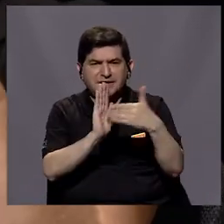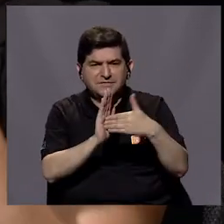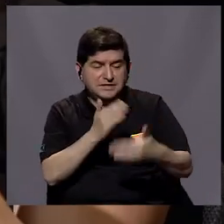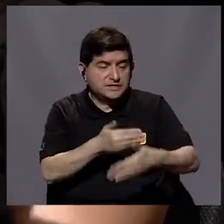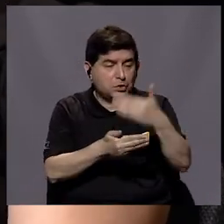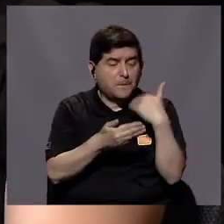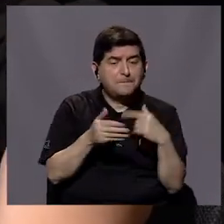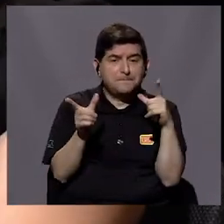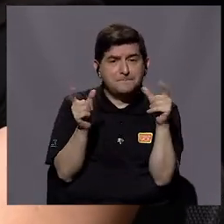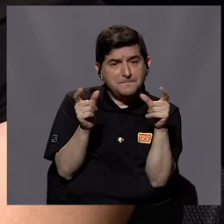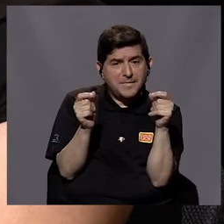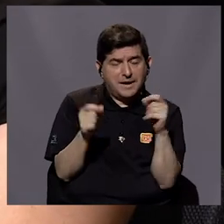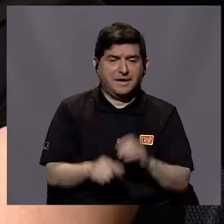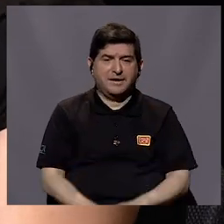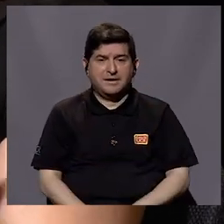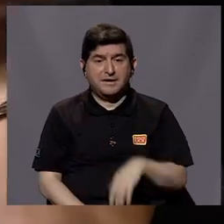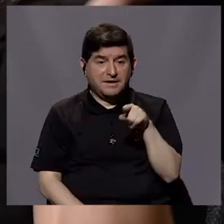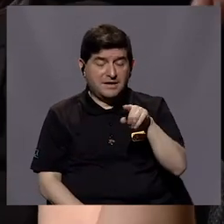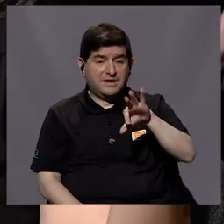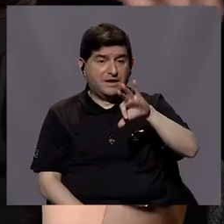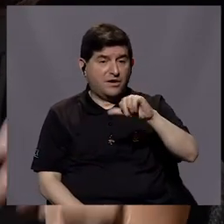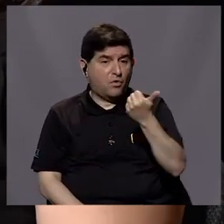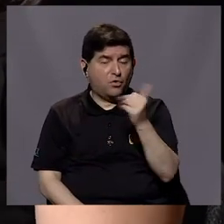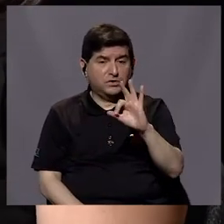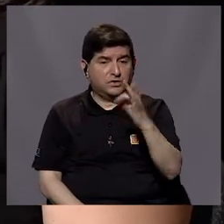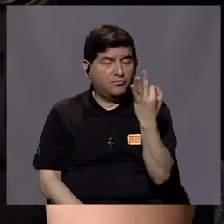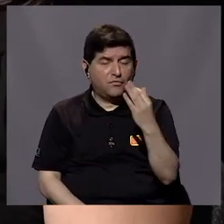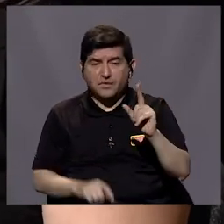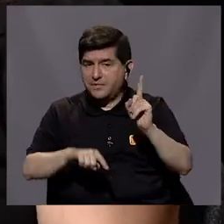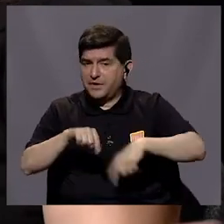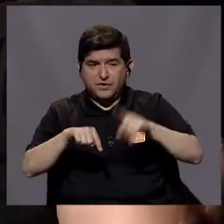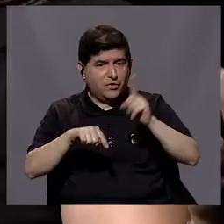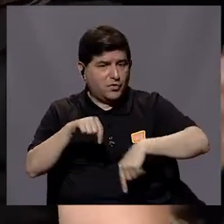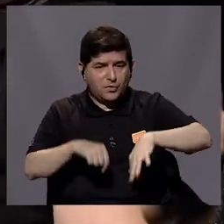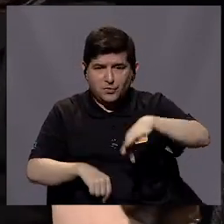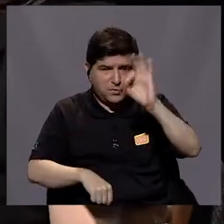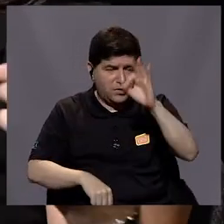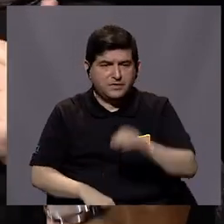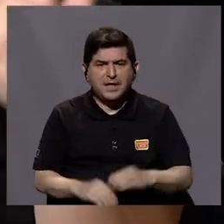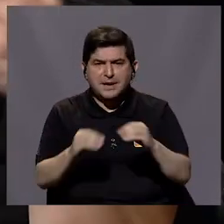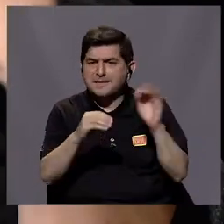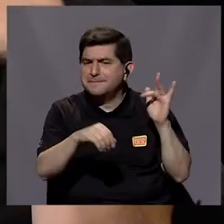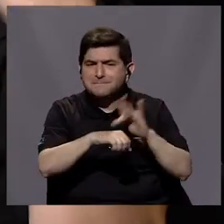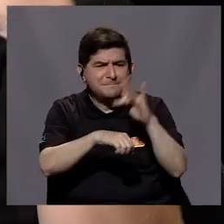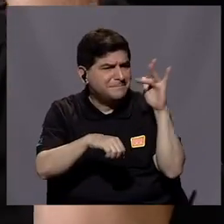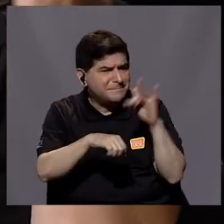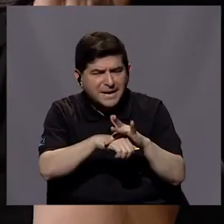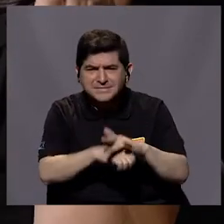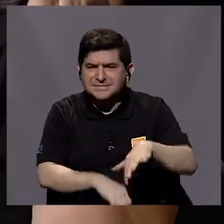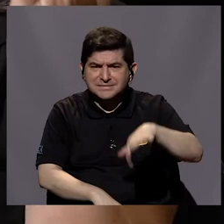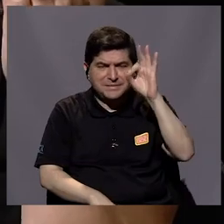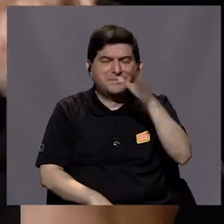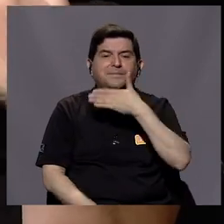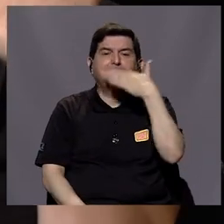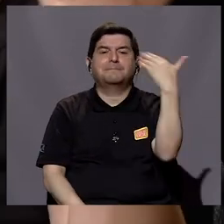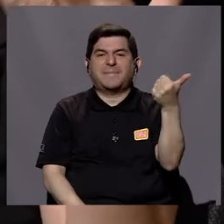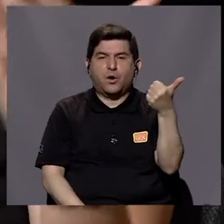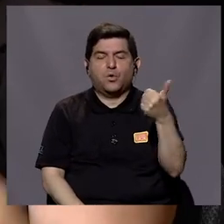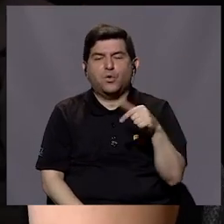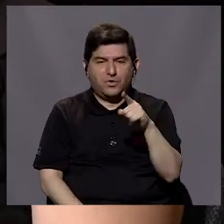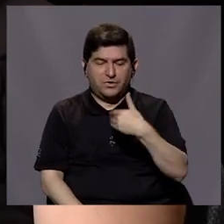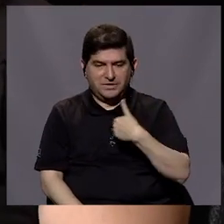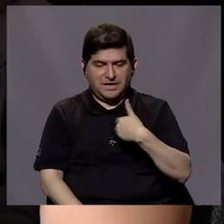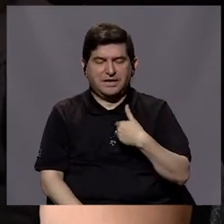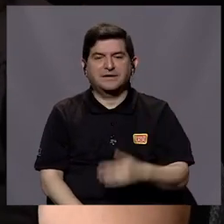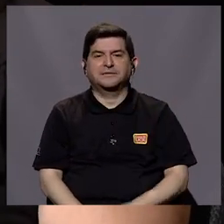lesiones precancerosas y de cánceres que de otra forma probablemente no se hubieran encontrado entre más temprano usted haya un cáncer pues mejor